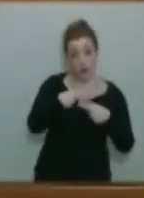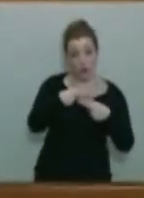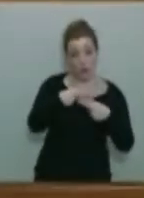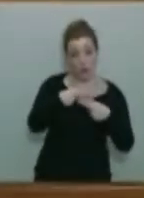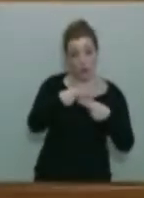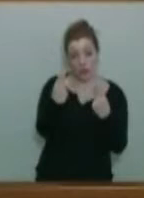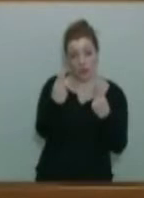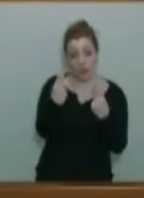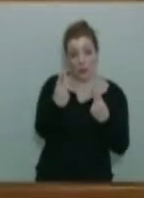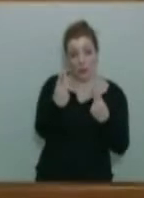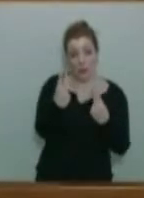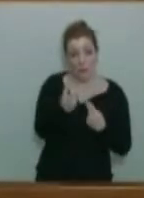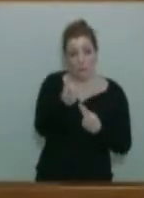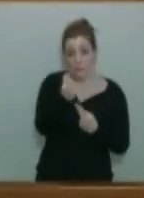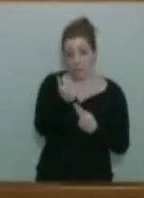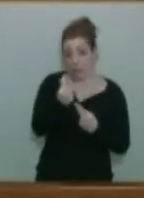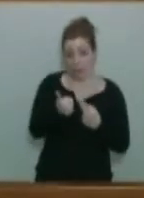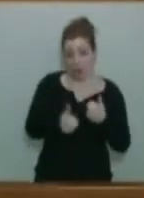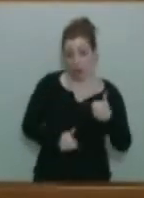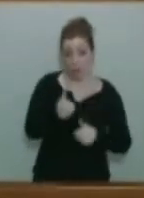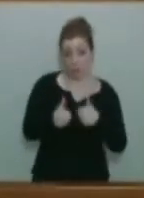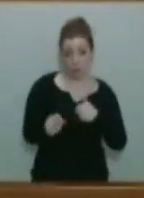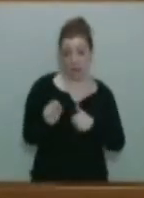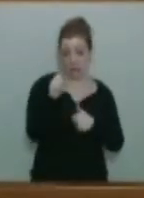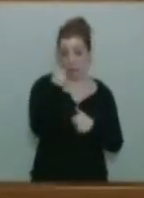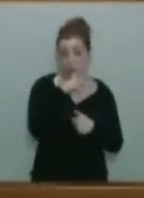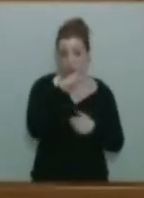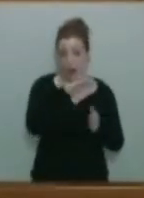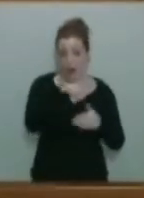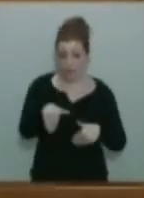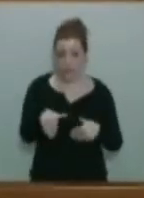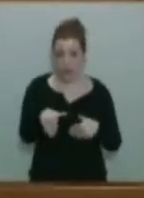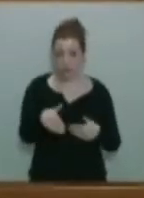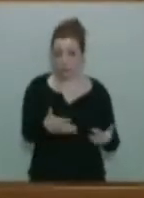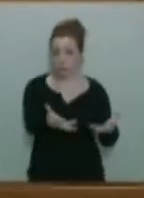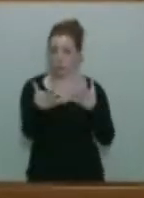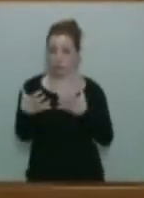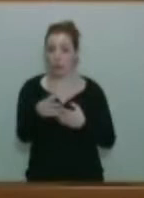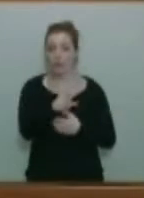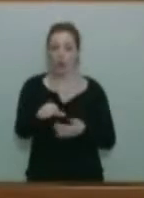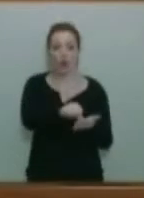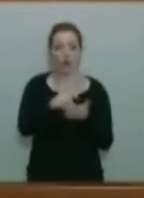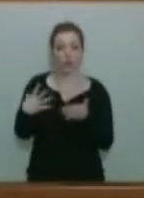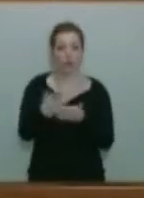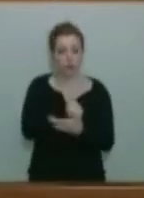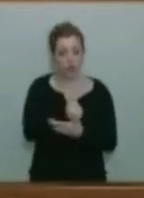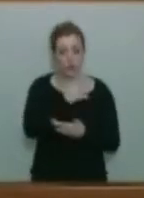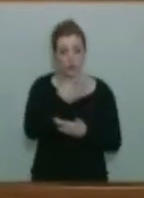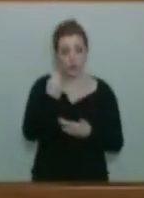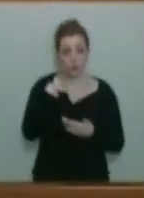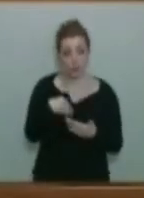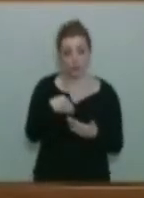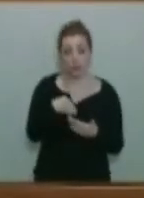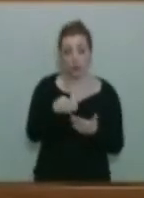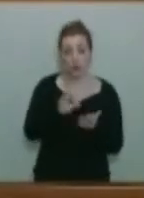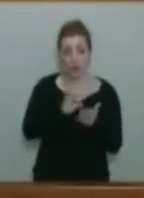precio más competitivo posible, porque eso redunda al final en el beneficio de todos los ciudadanos. Es decir, en el caso de las actividades que se van a mantener dentro del servicio